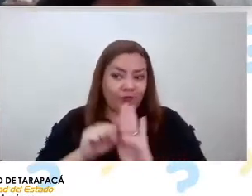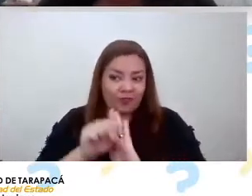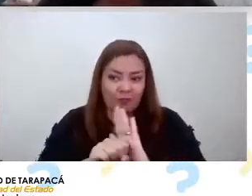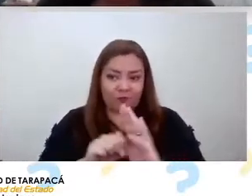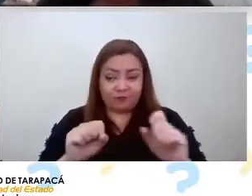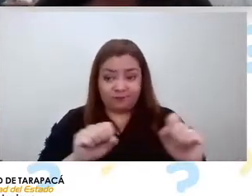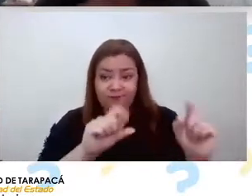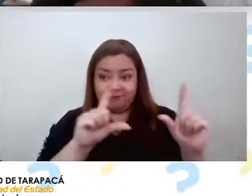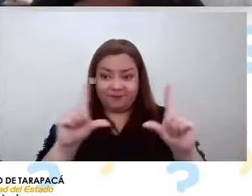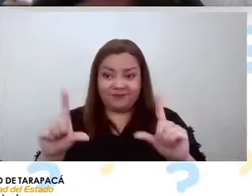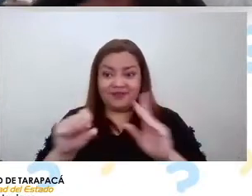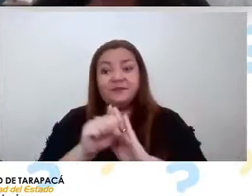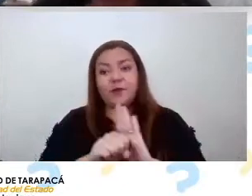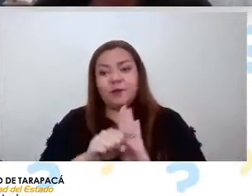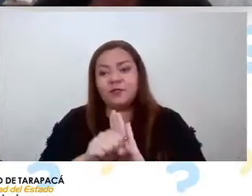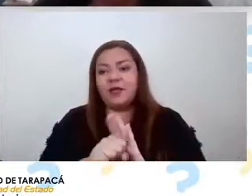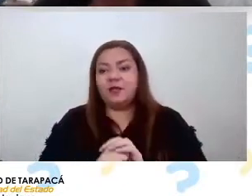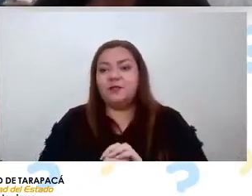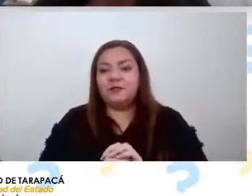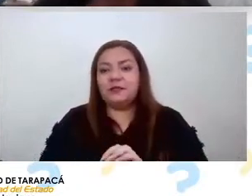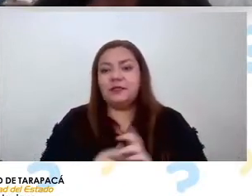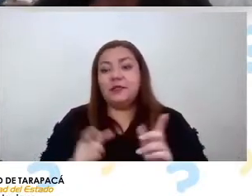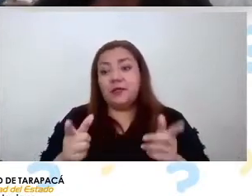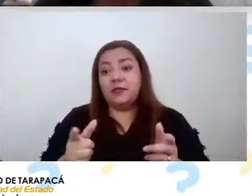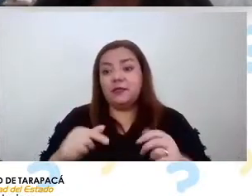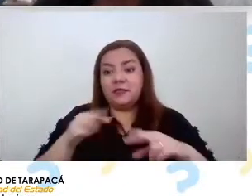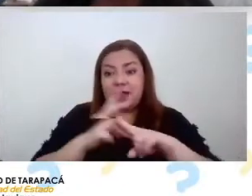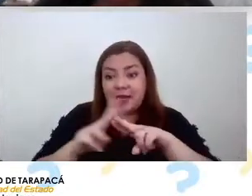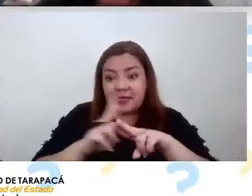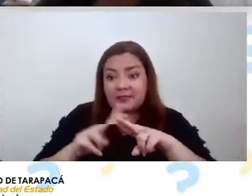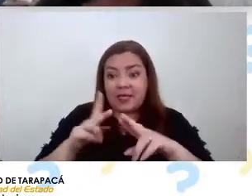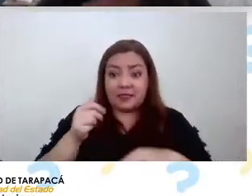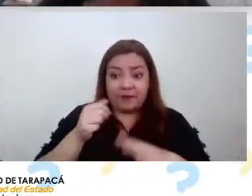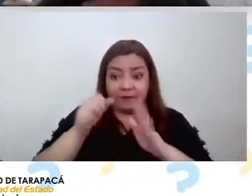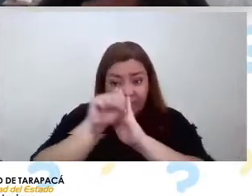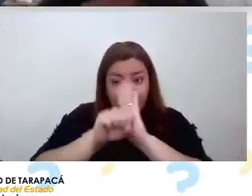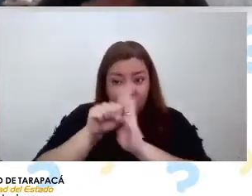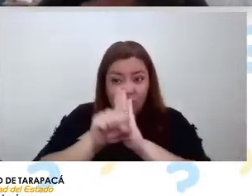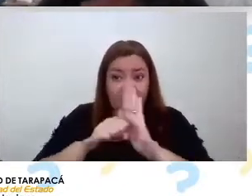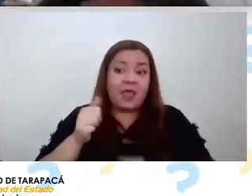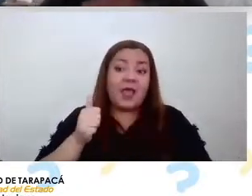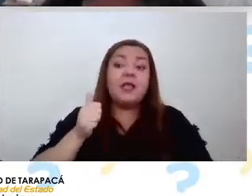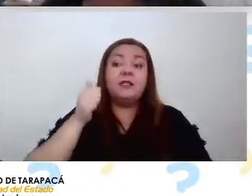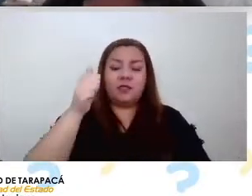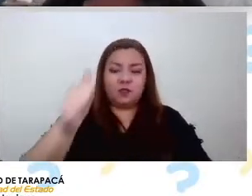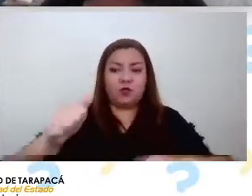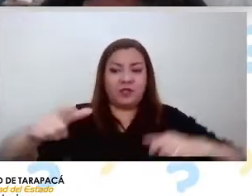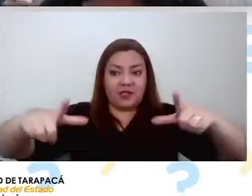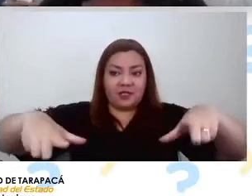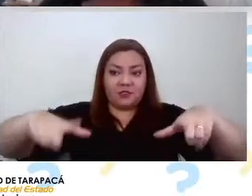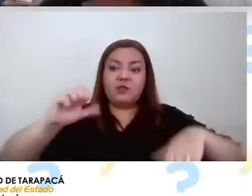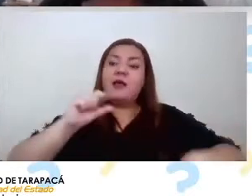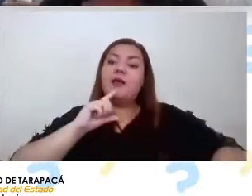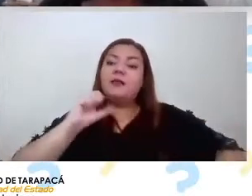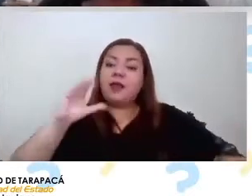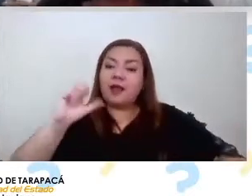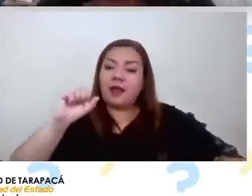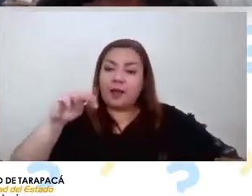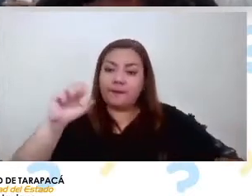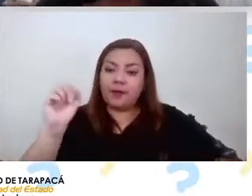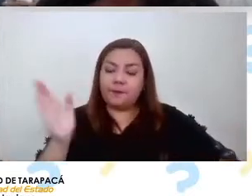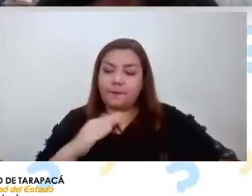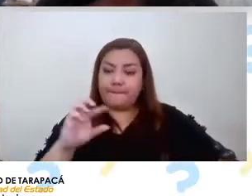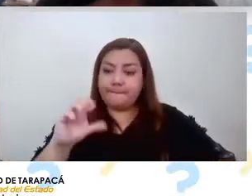donde quien realiza este video es el director de la estación Atacama el profesor Pablo Osset